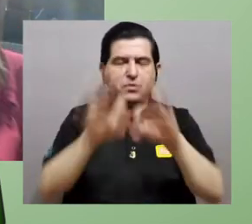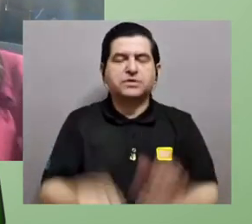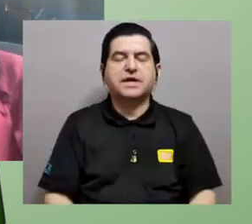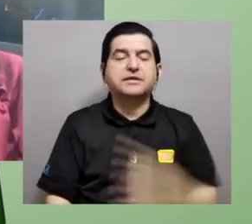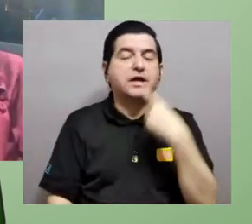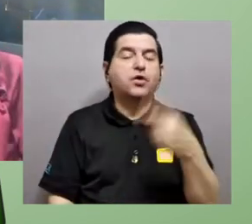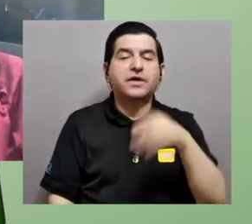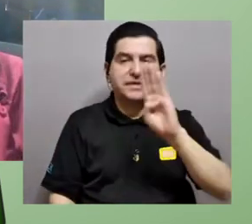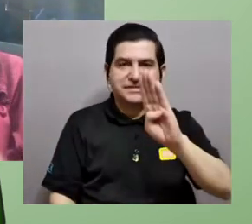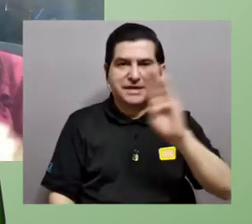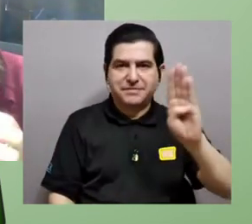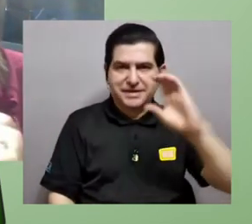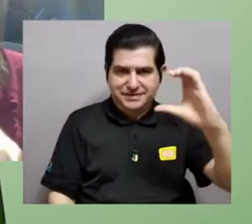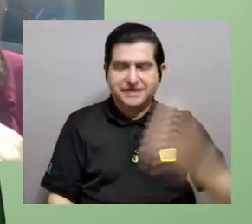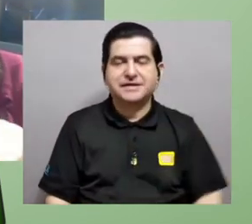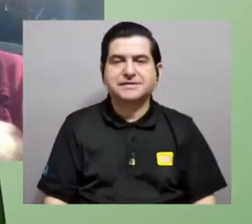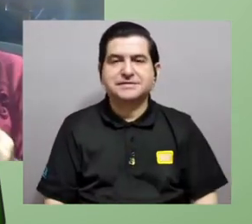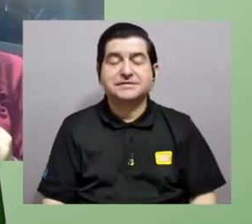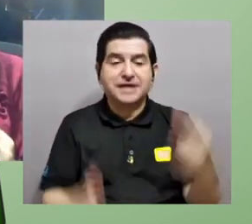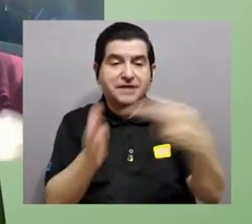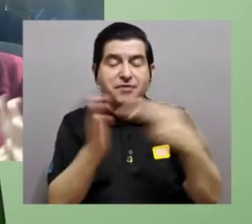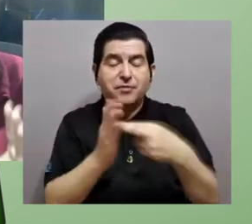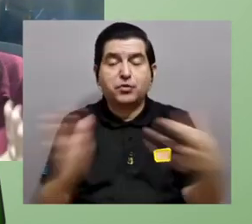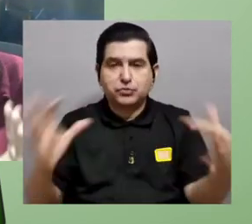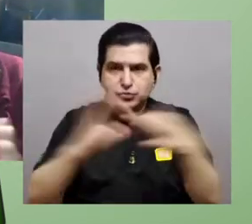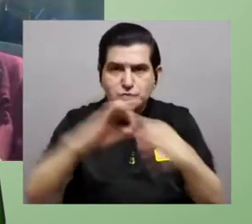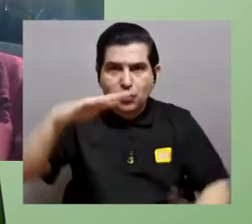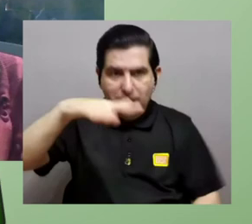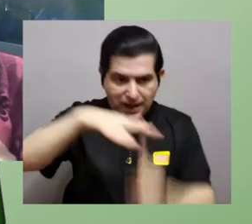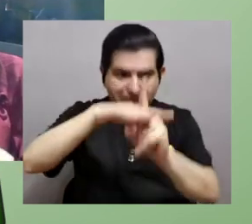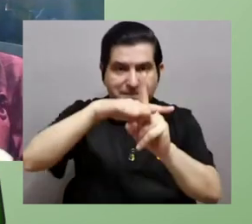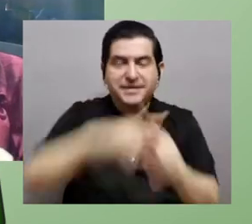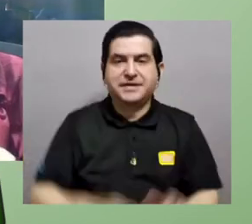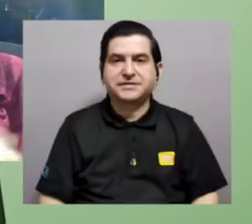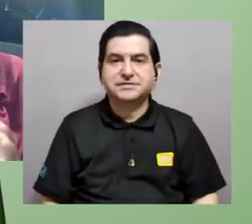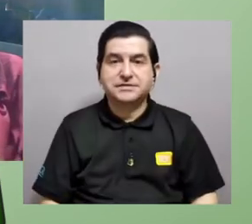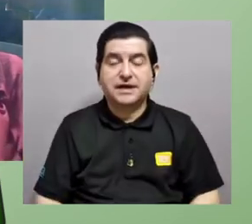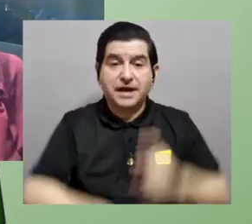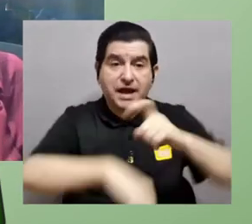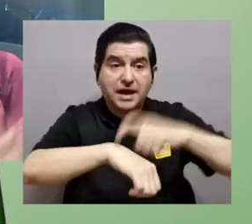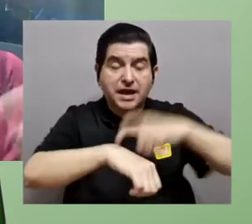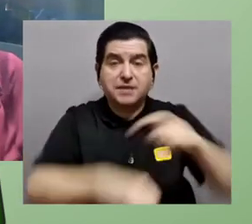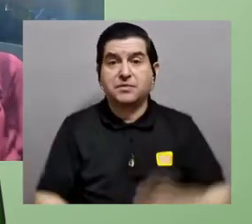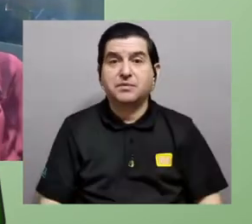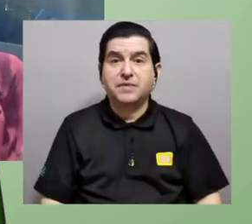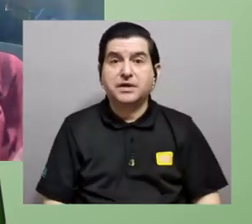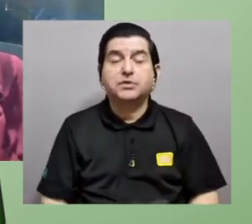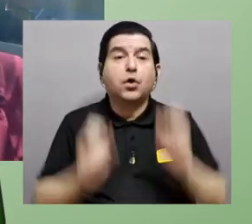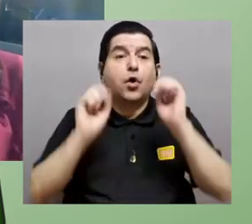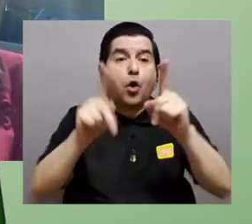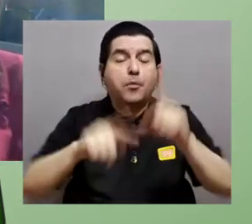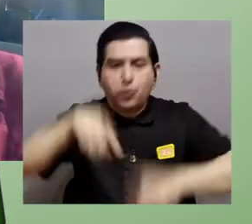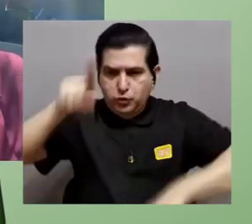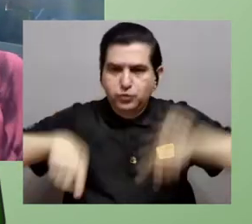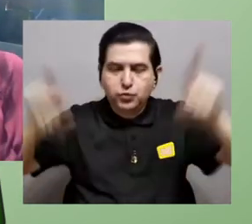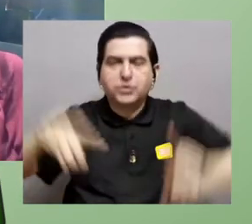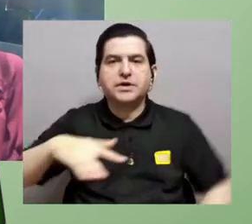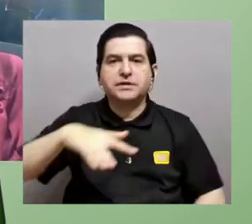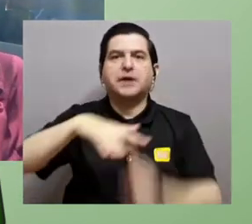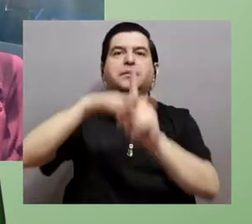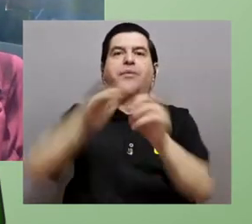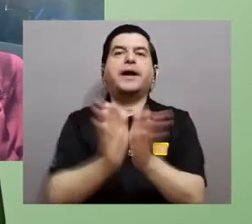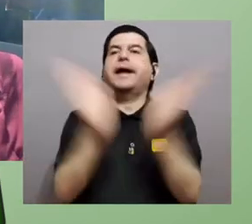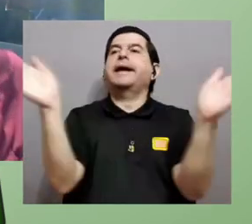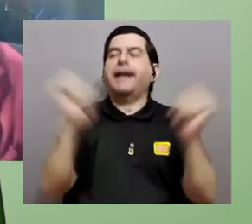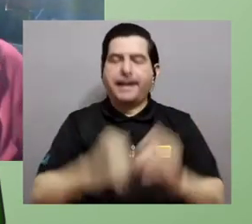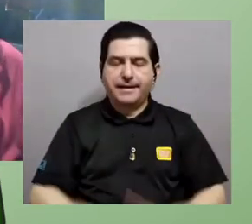es muy importante lo que decía Beatriz digamos la reproducción sexual cuando aparecen los ecuariotas es cuando empieza una gran posibilidad de